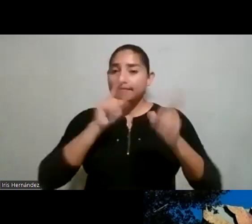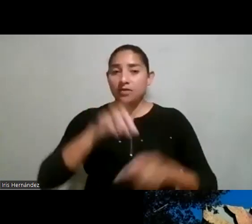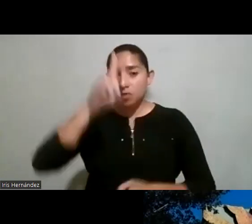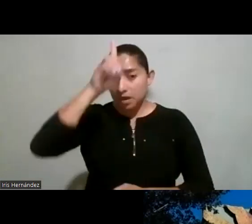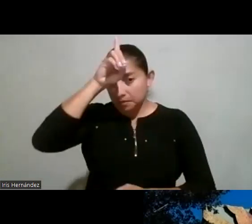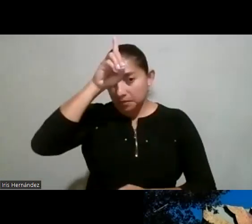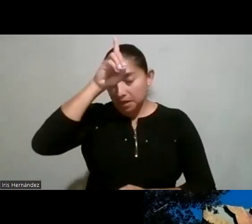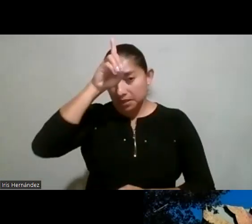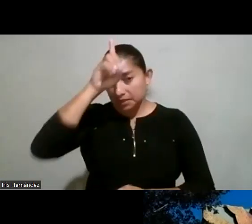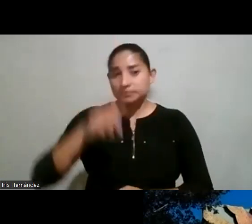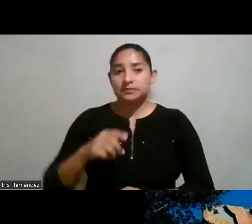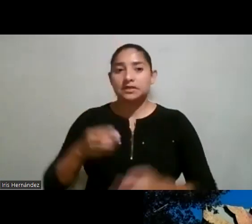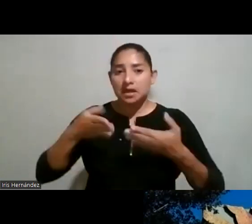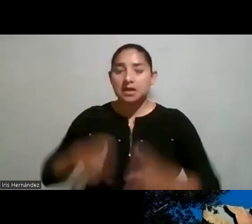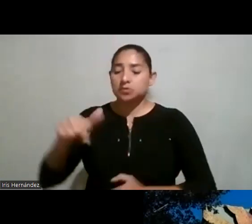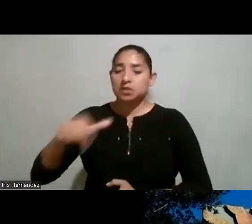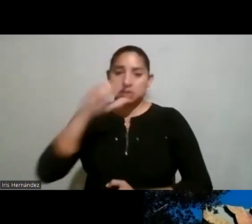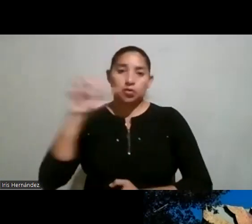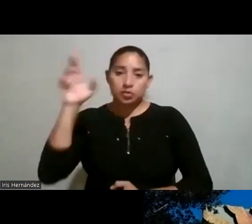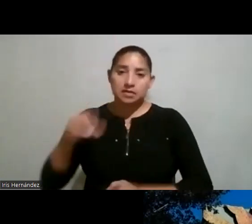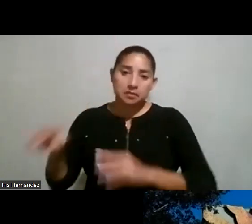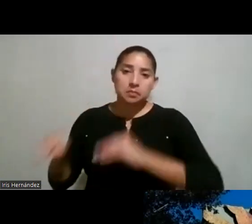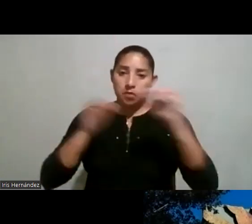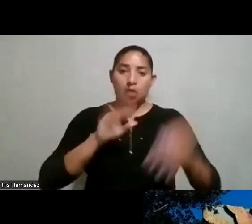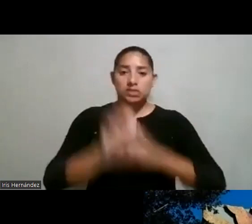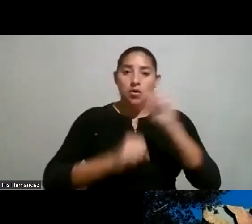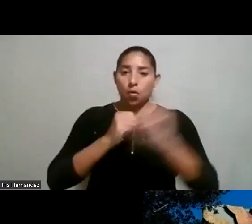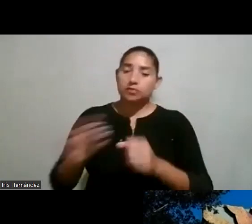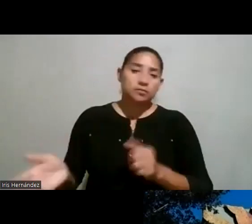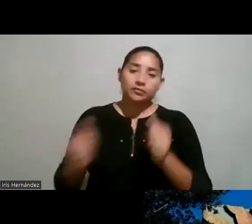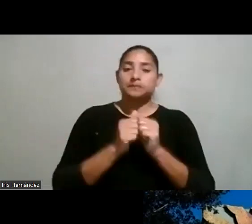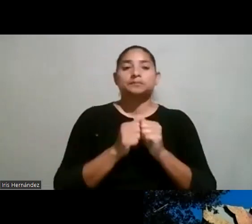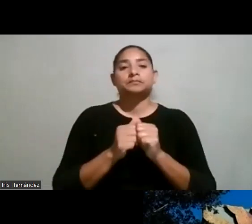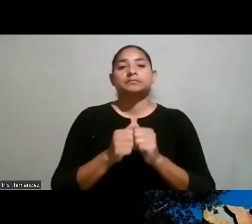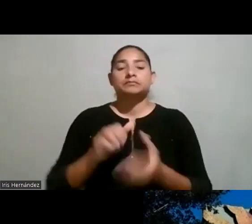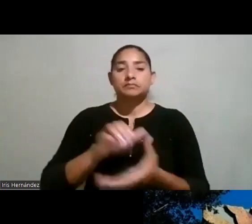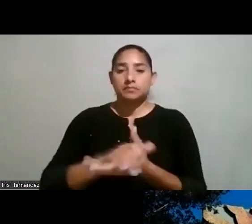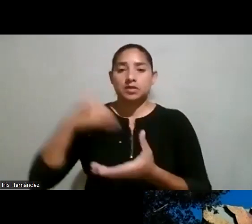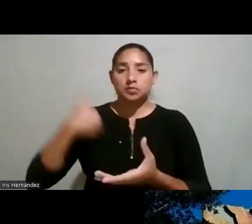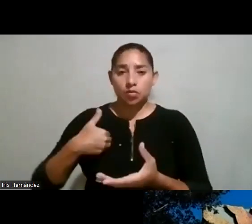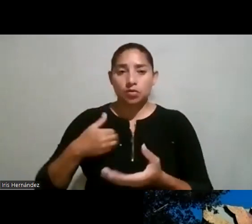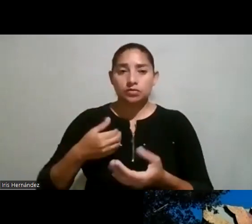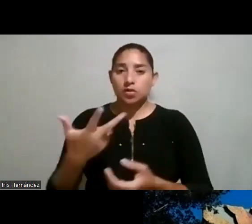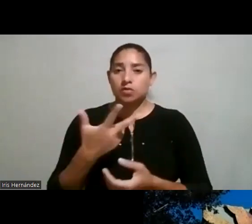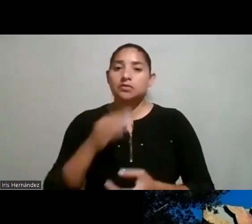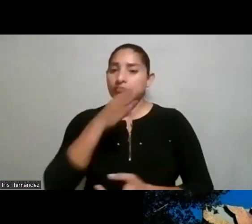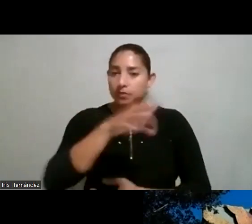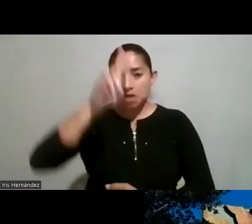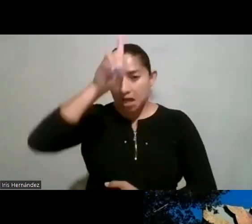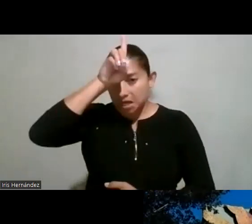de hecho ella nació en Costa Rica entonces bueno mi esposo mi hija y yo estuvimos en Alemania